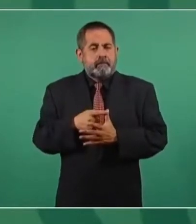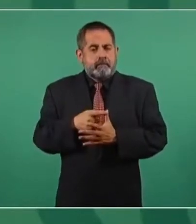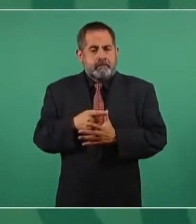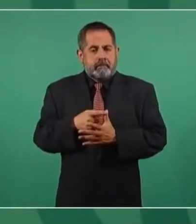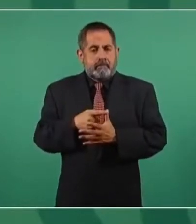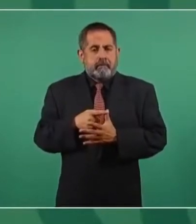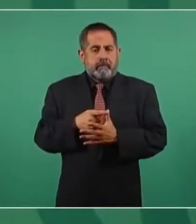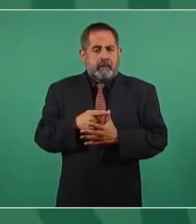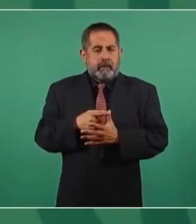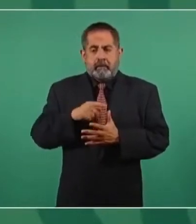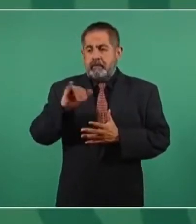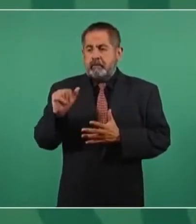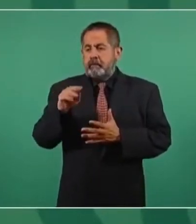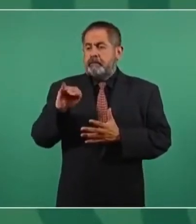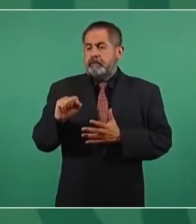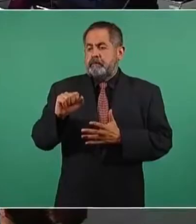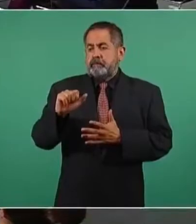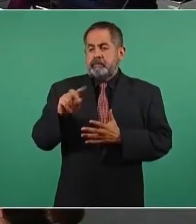Jaime Avilés